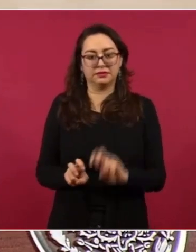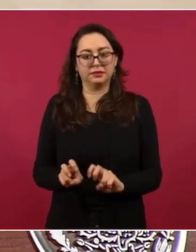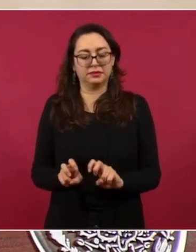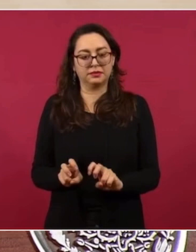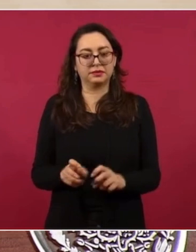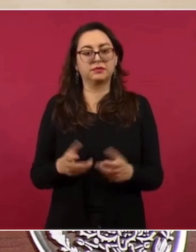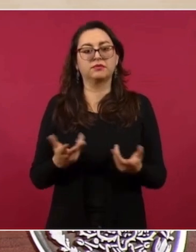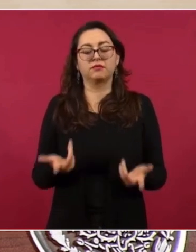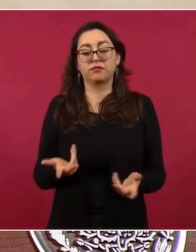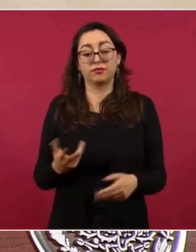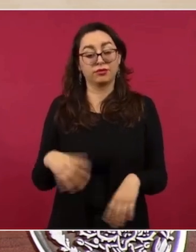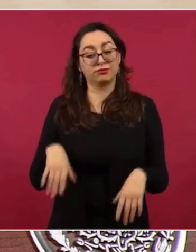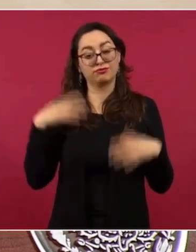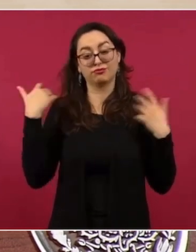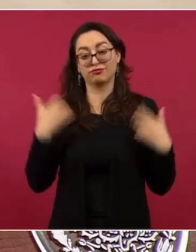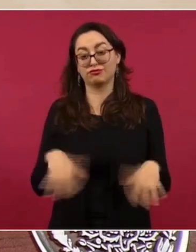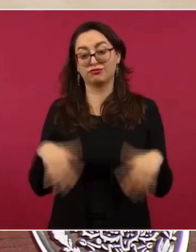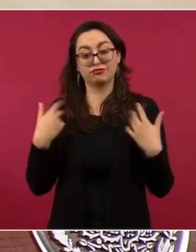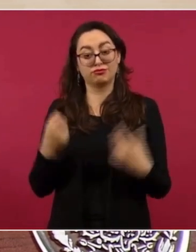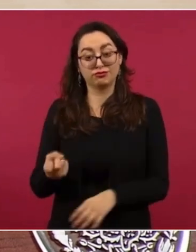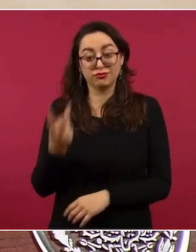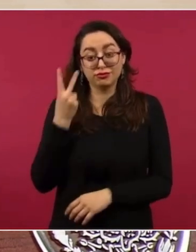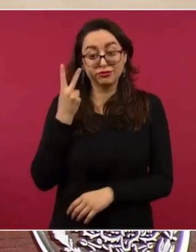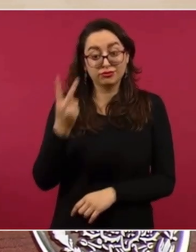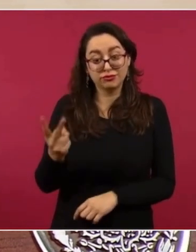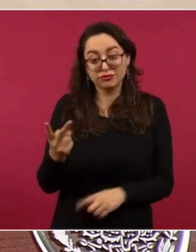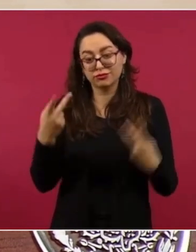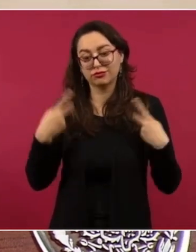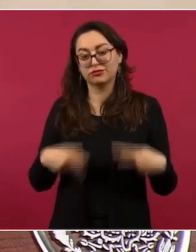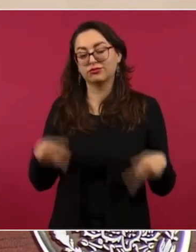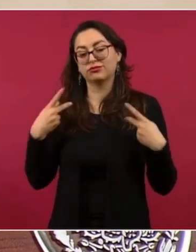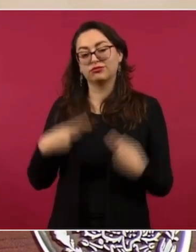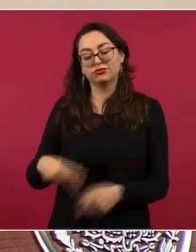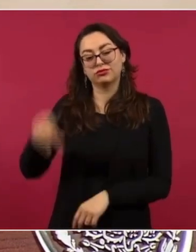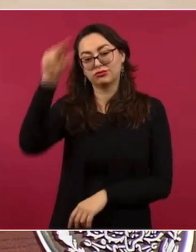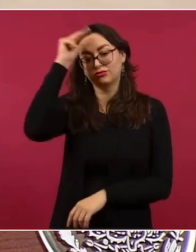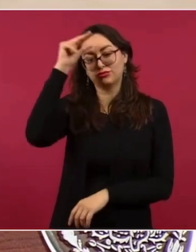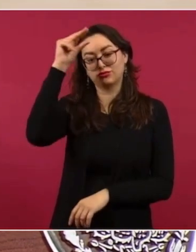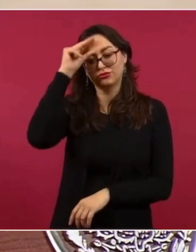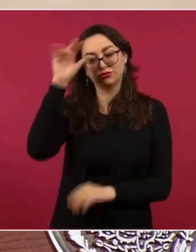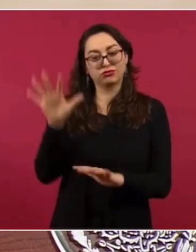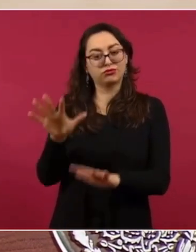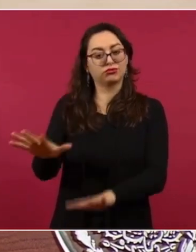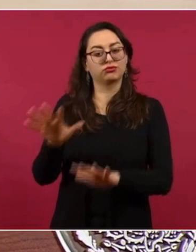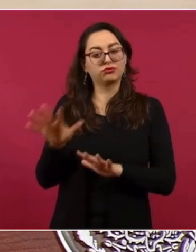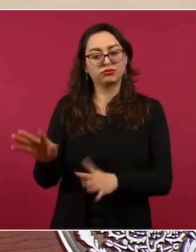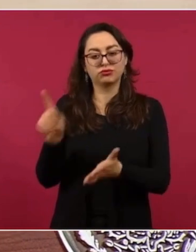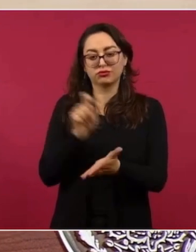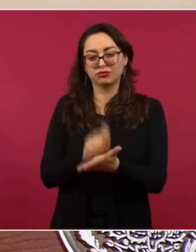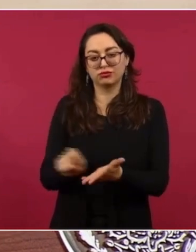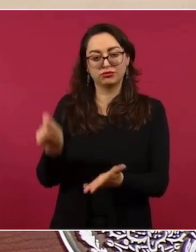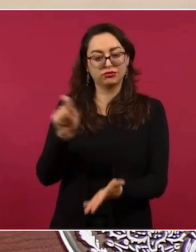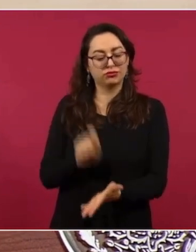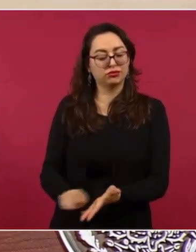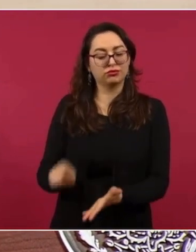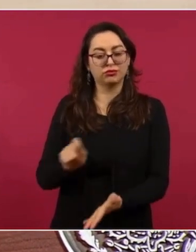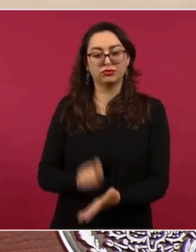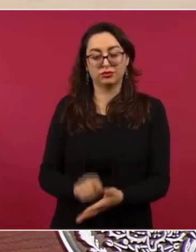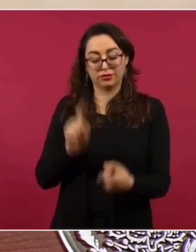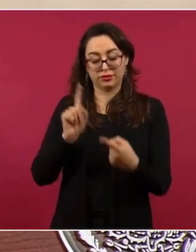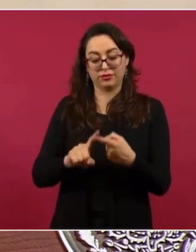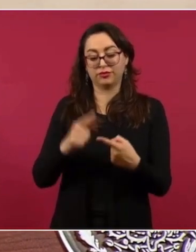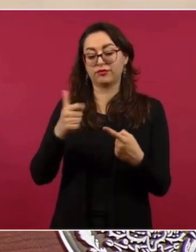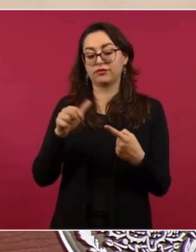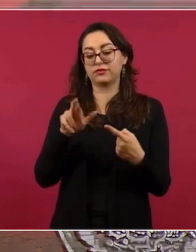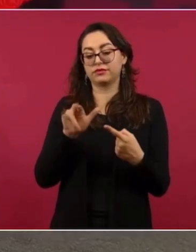dos grandes intelectuales, dos grandes escritores, García